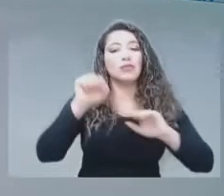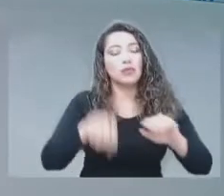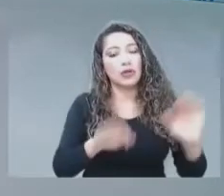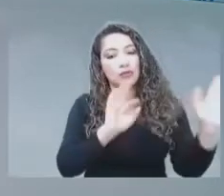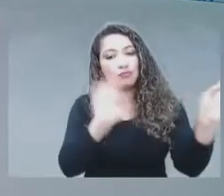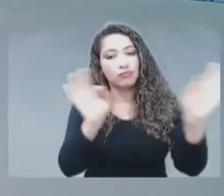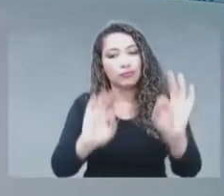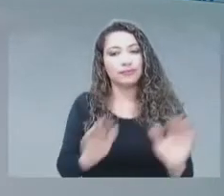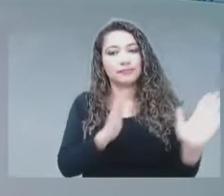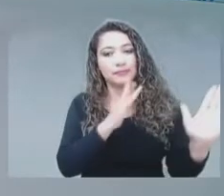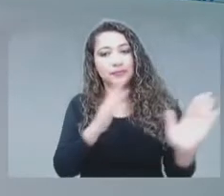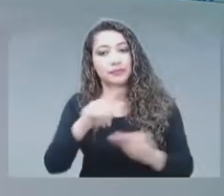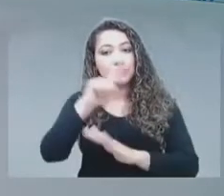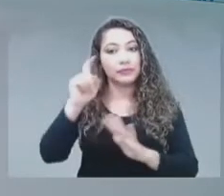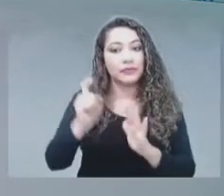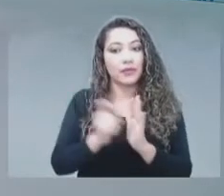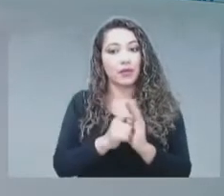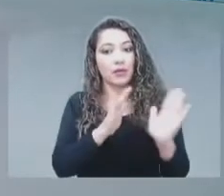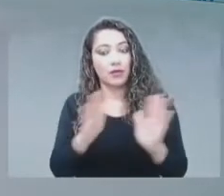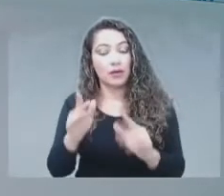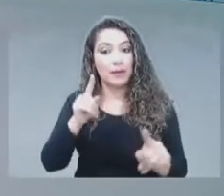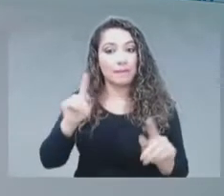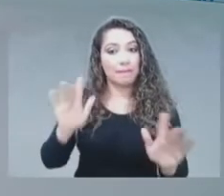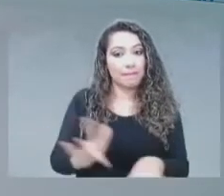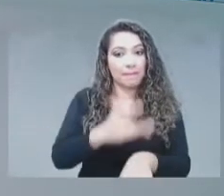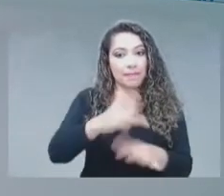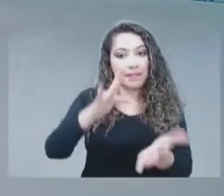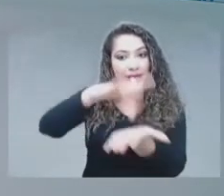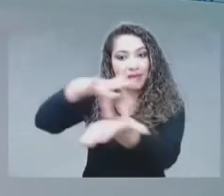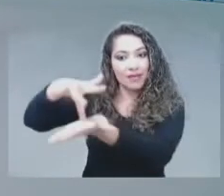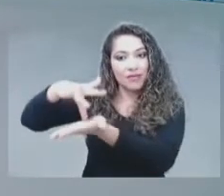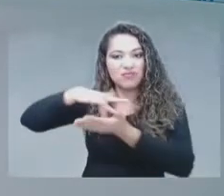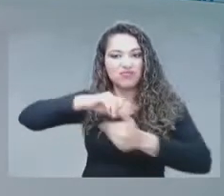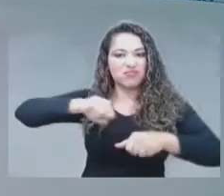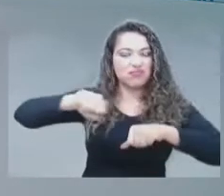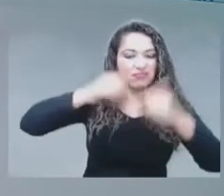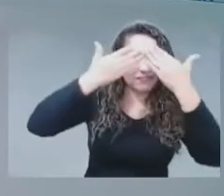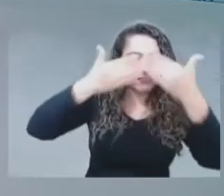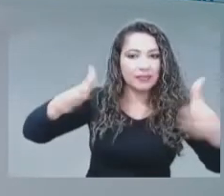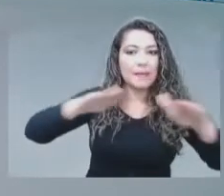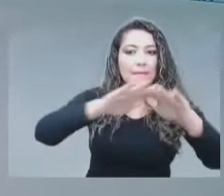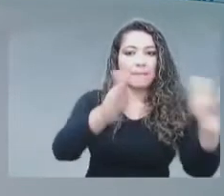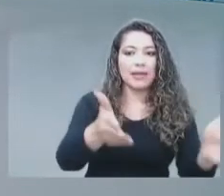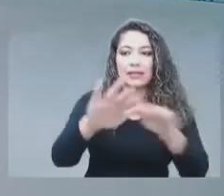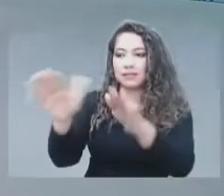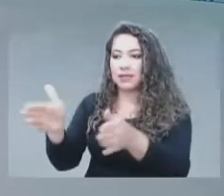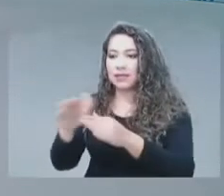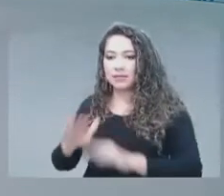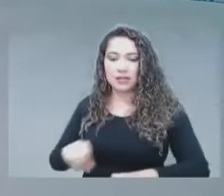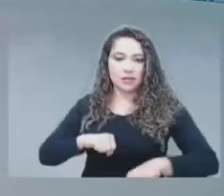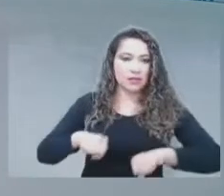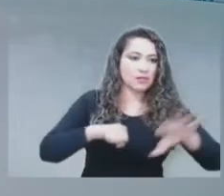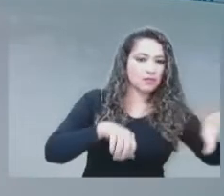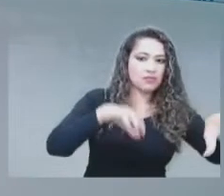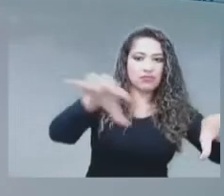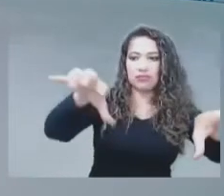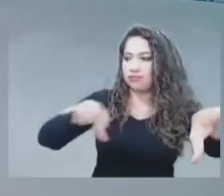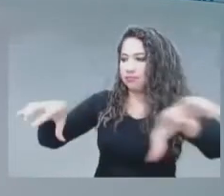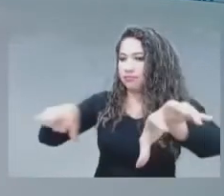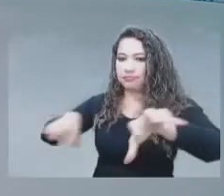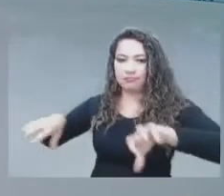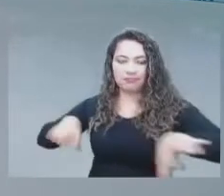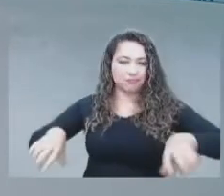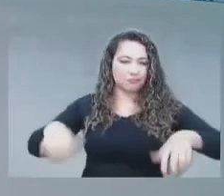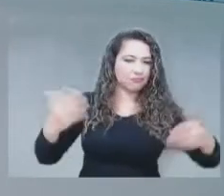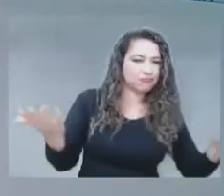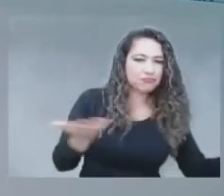manera participativa, de manera transparente, con mesas de trabajo, los diferentes sectores, para poder lograr maximizar el